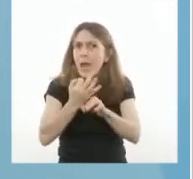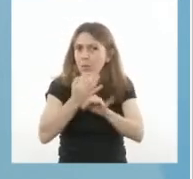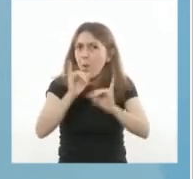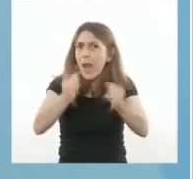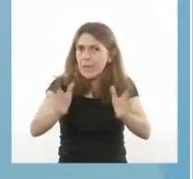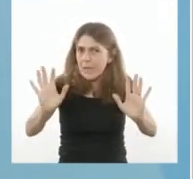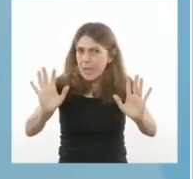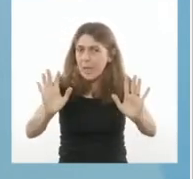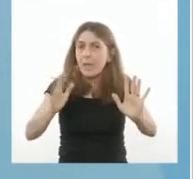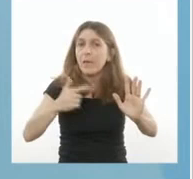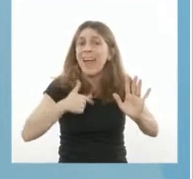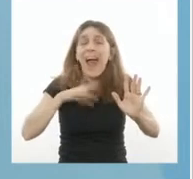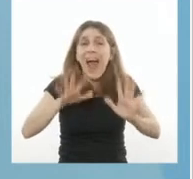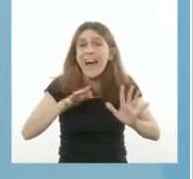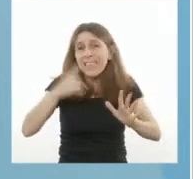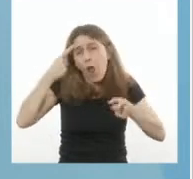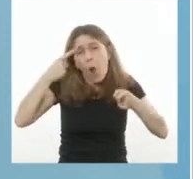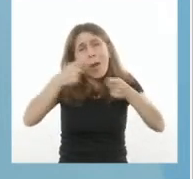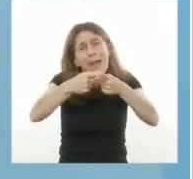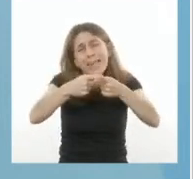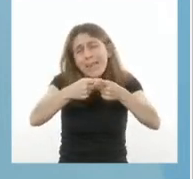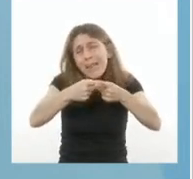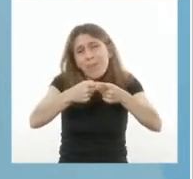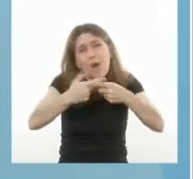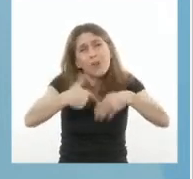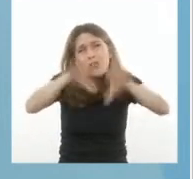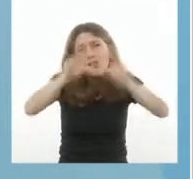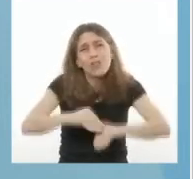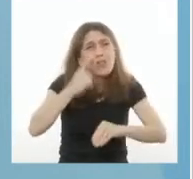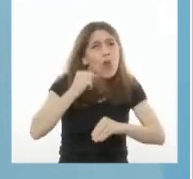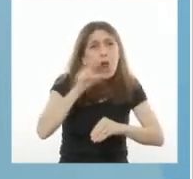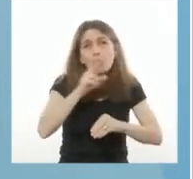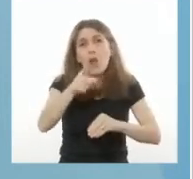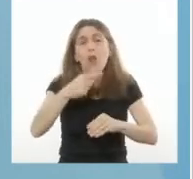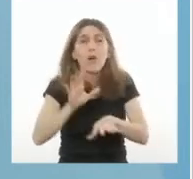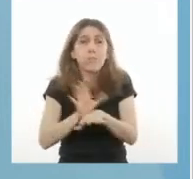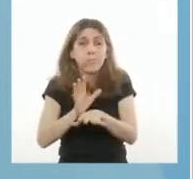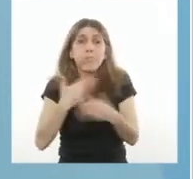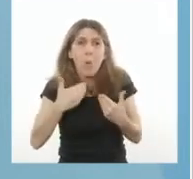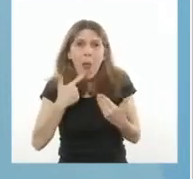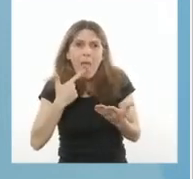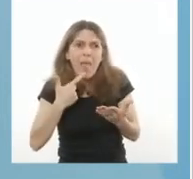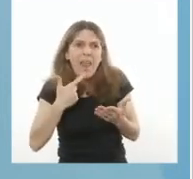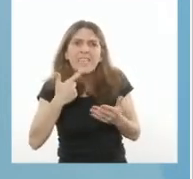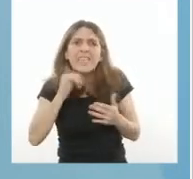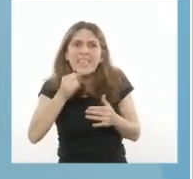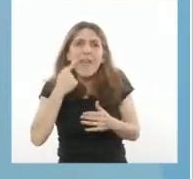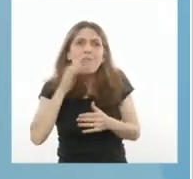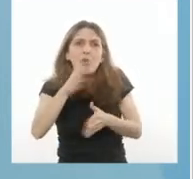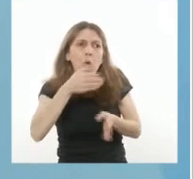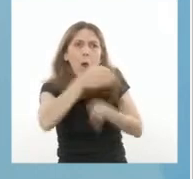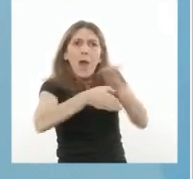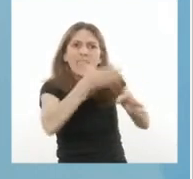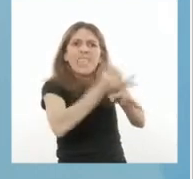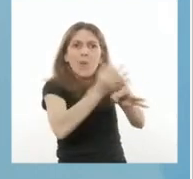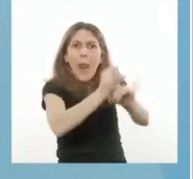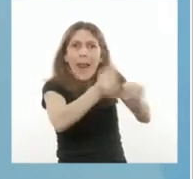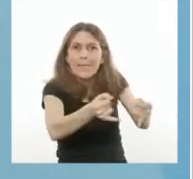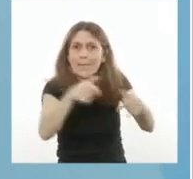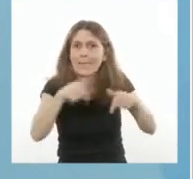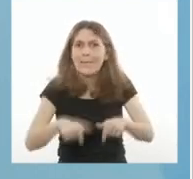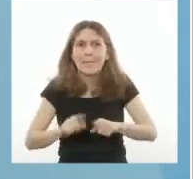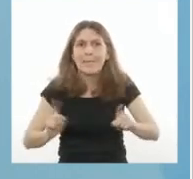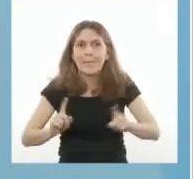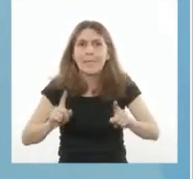desafío de todos y todas, poder lograr esa presencialidad cuidada. Hoy, en más